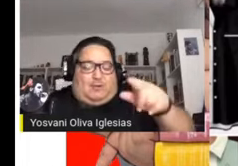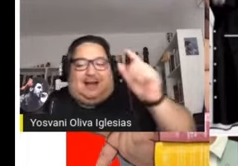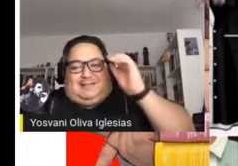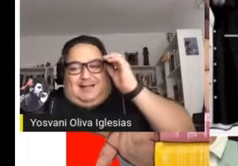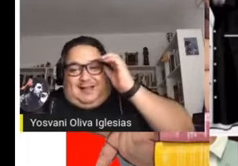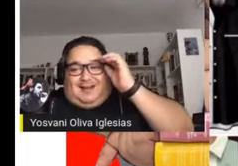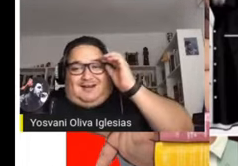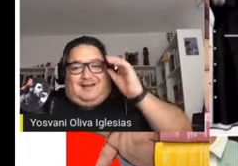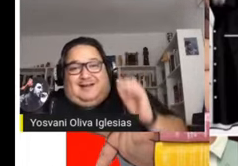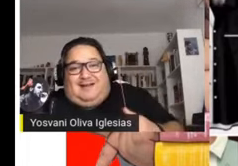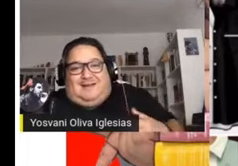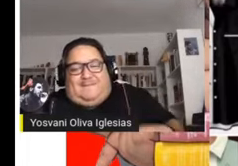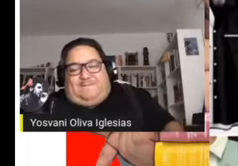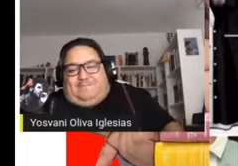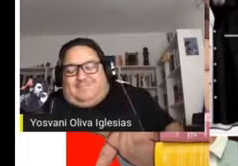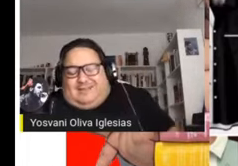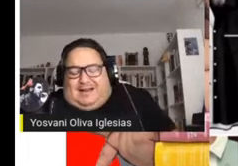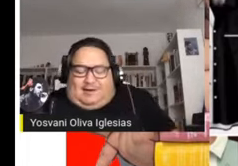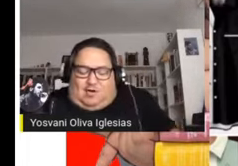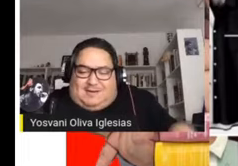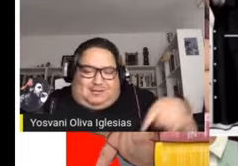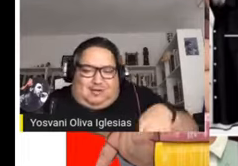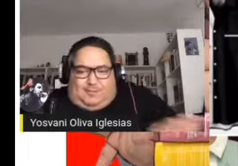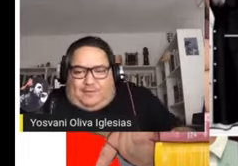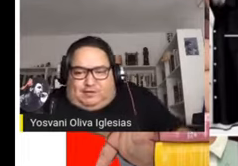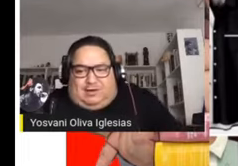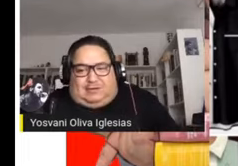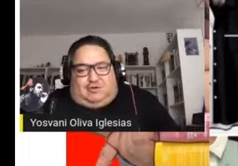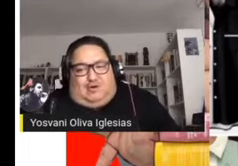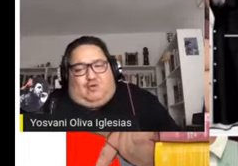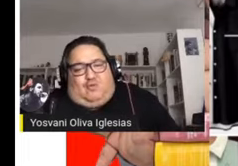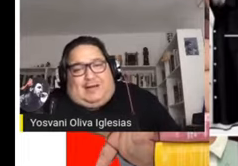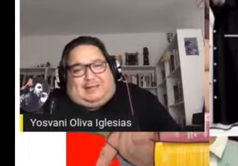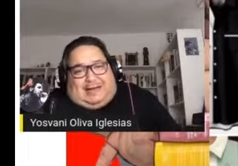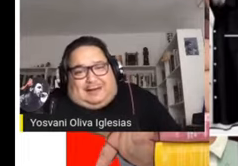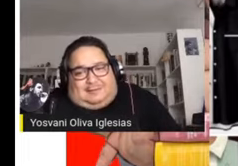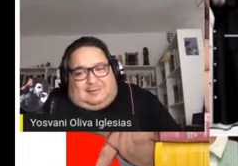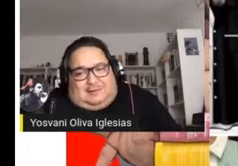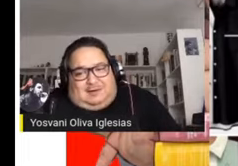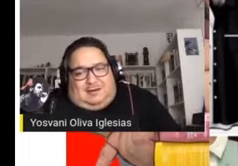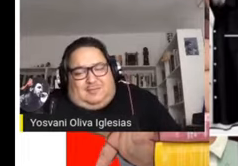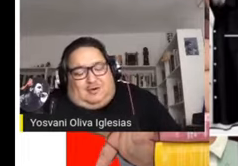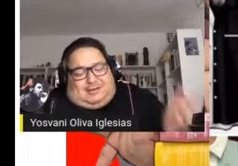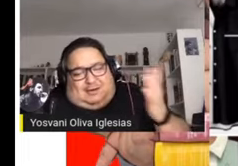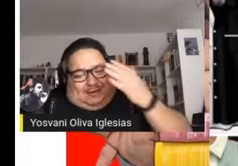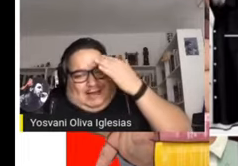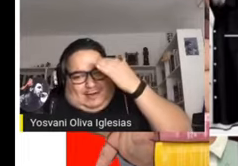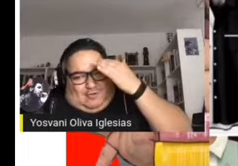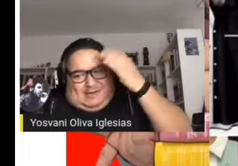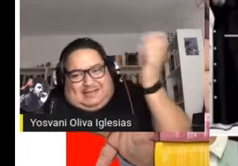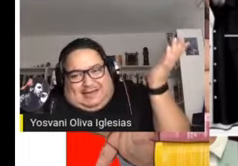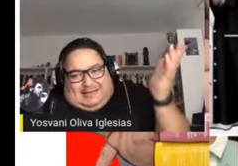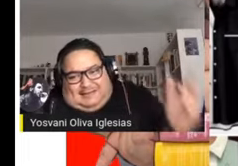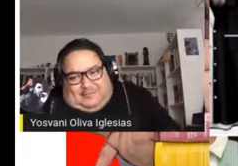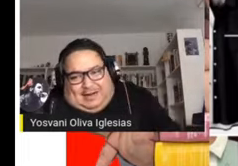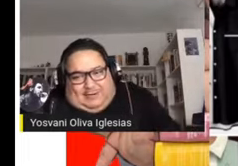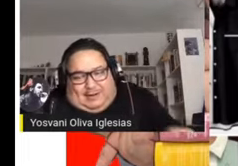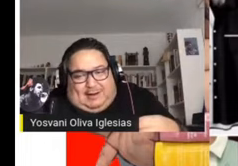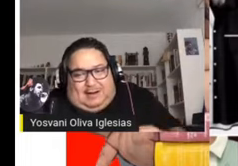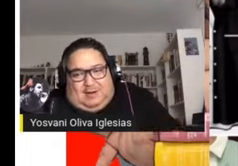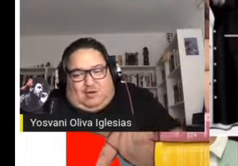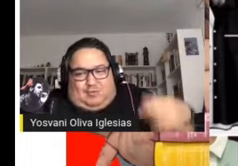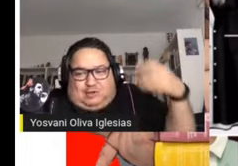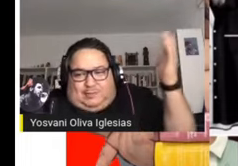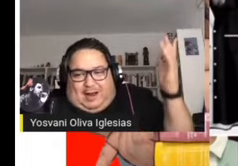Bueno, voy a seguir la recomendación del profesor Lazo y no lo voy a atacar, porque si lo ataco me salen así